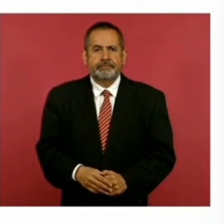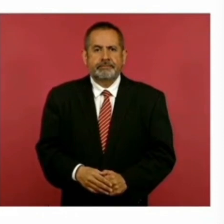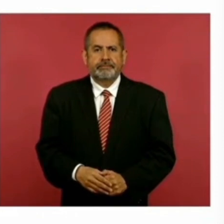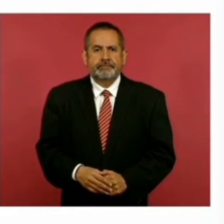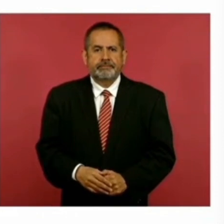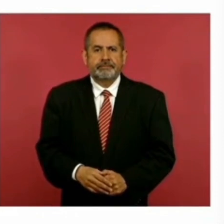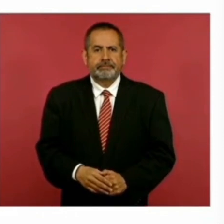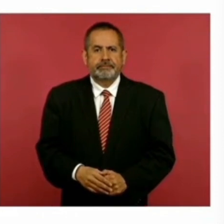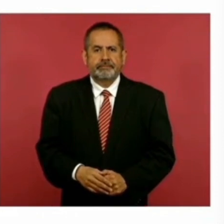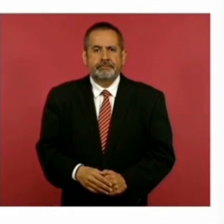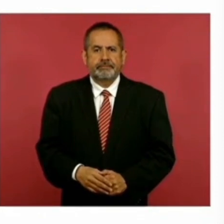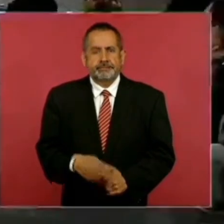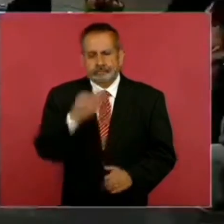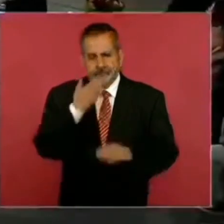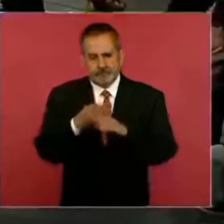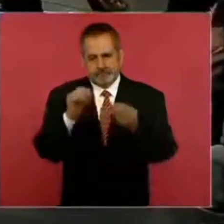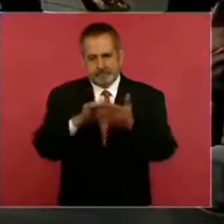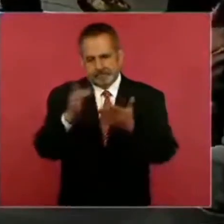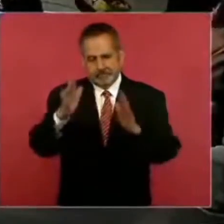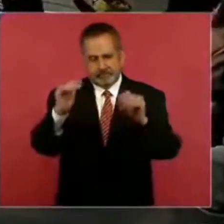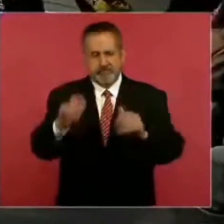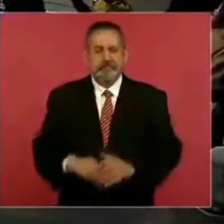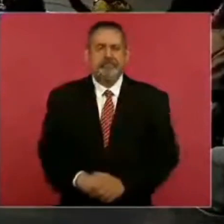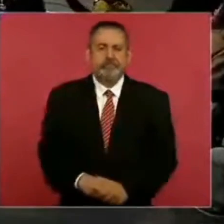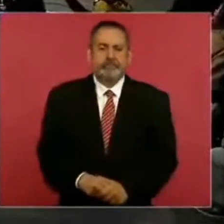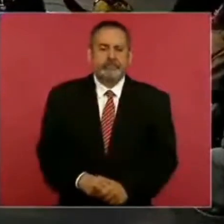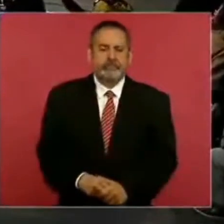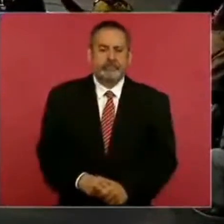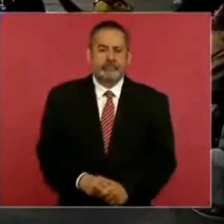muy bien muchas gracias gracias gracias Gracias.